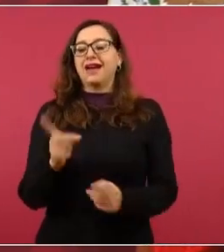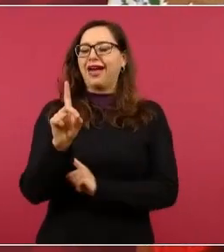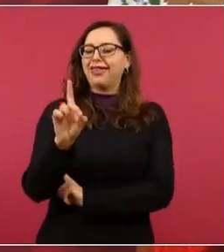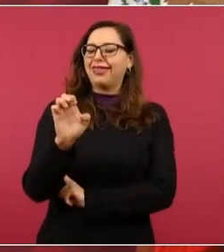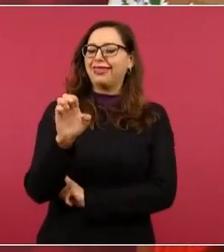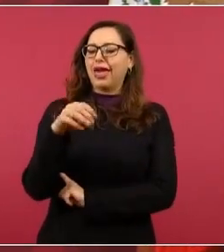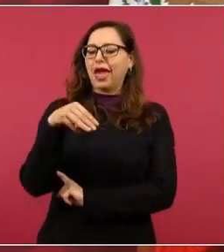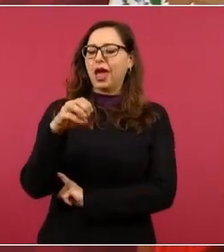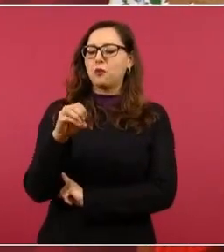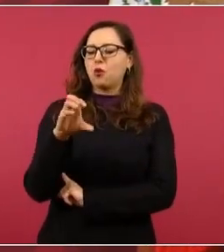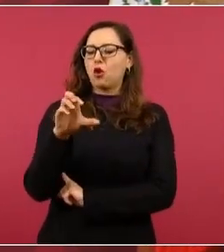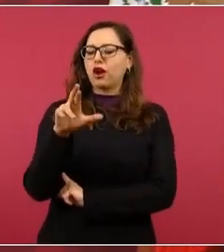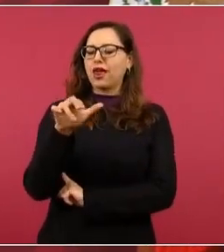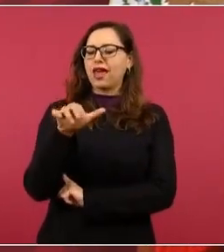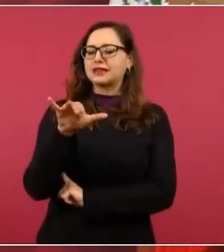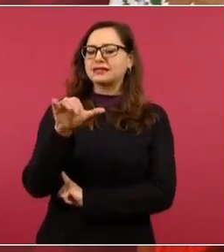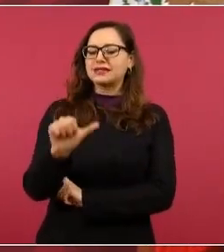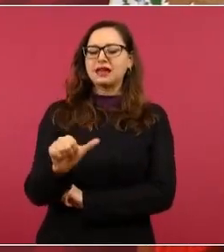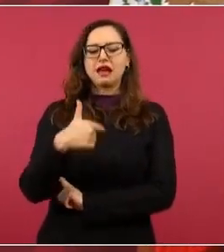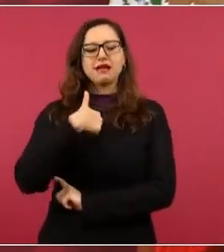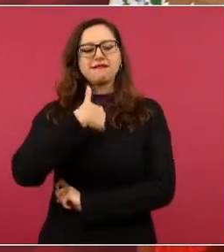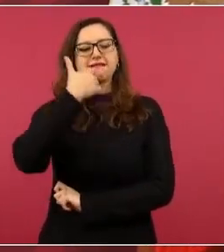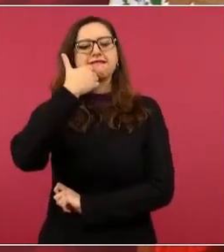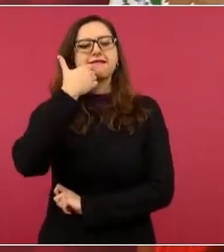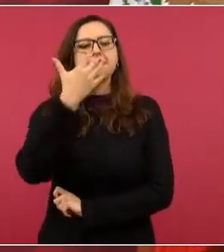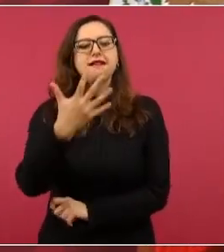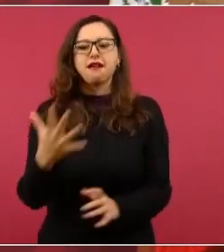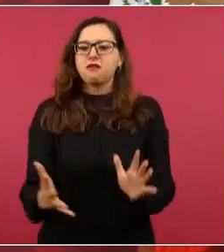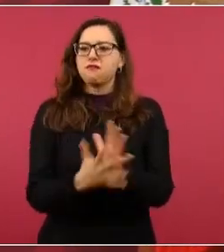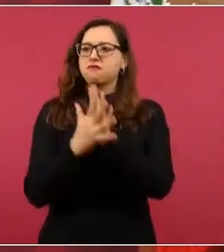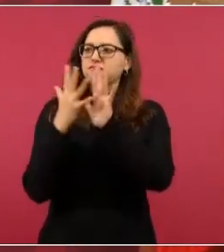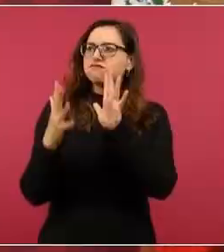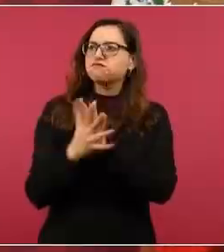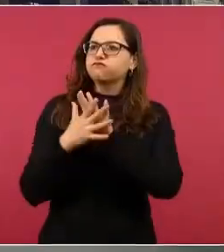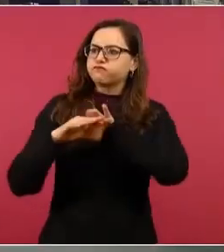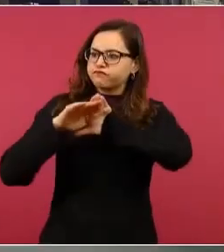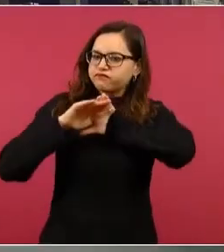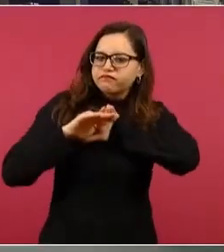su vida Francisco I. Madero.